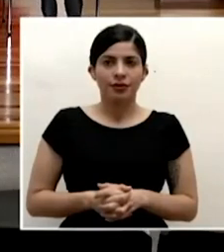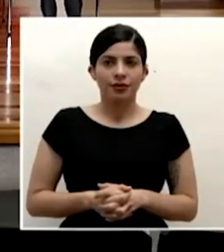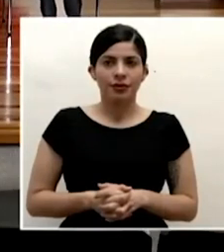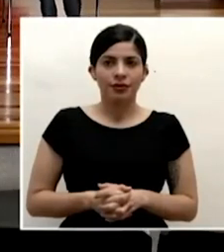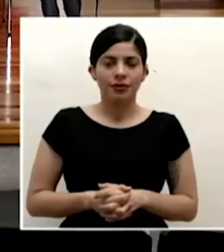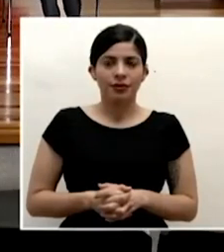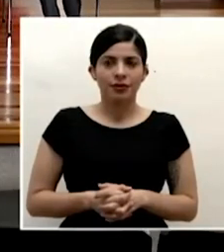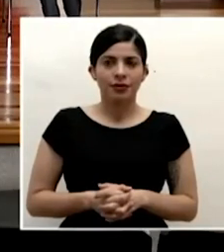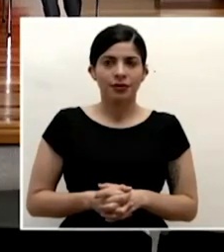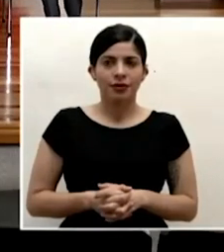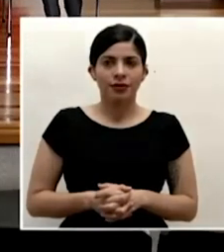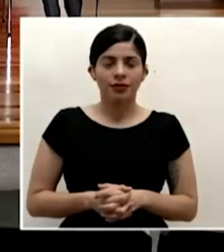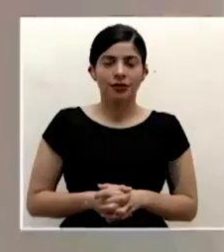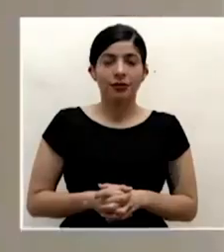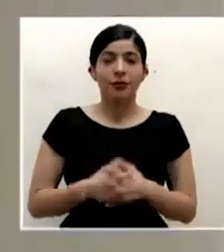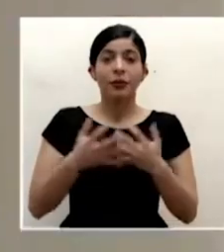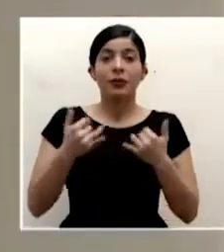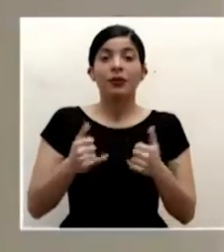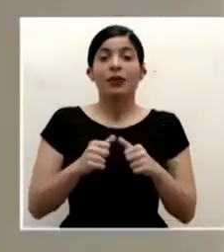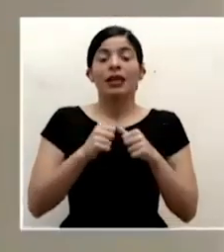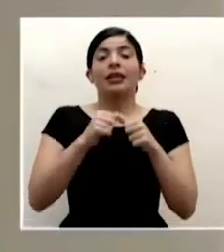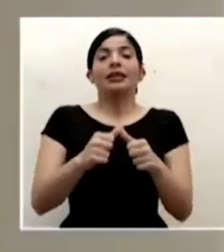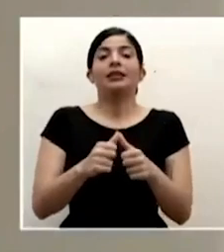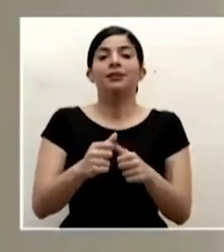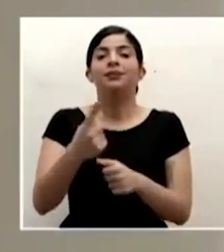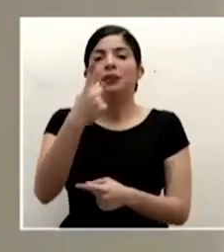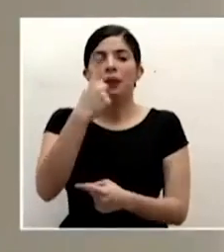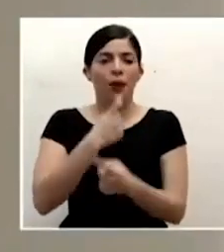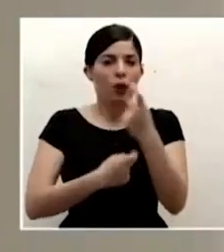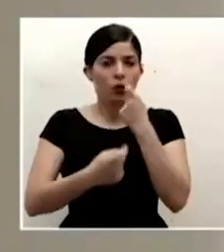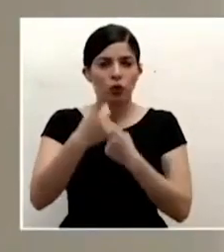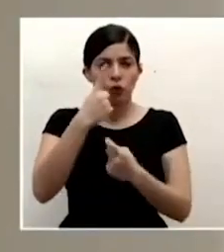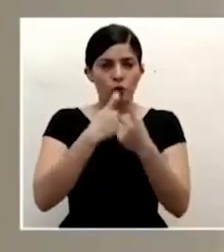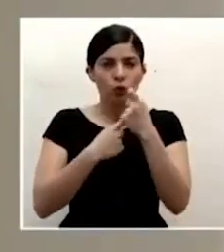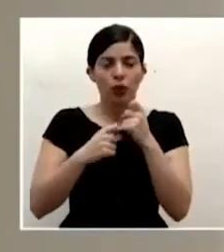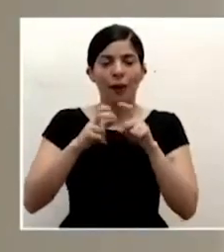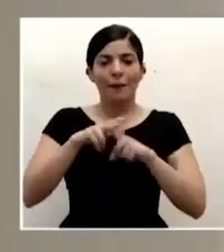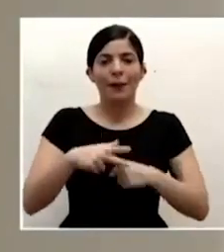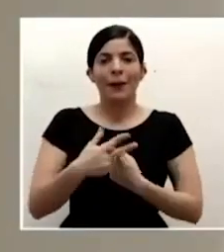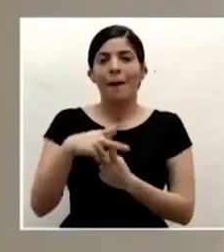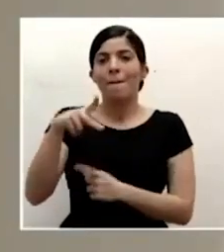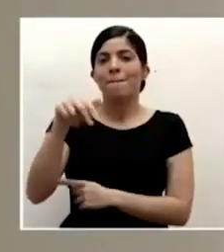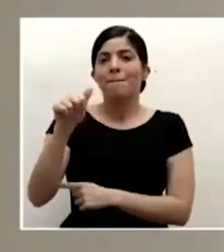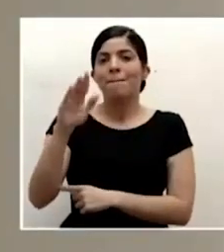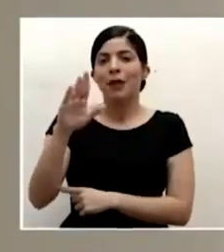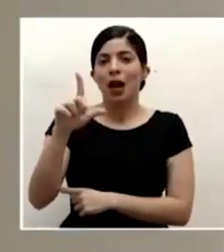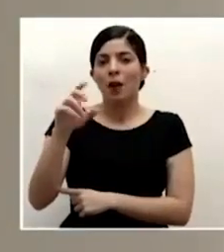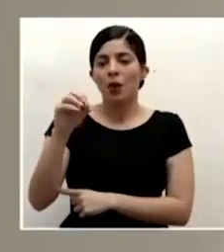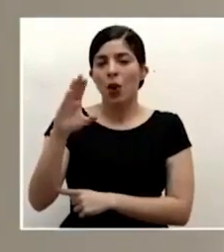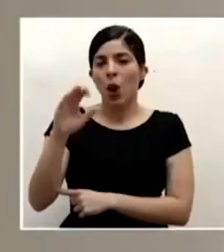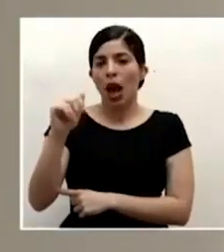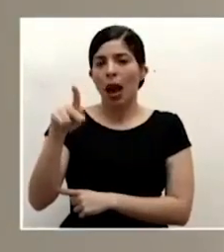continuamos con el periodo de consultas iniciamos con pablo campos del medio multimedios